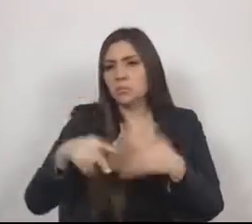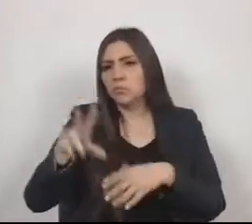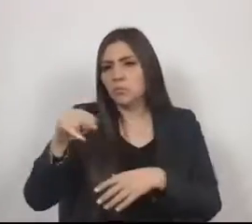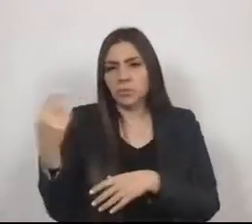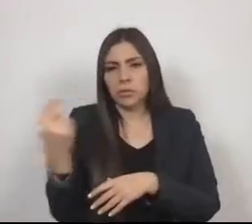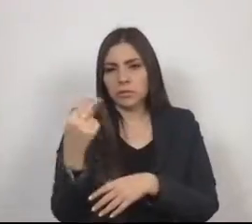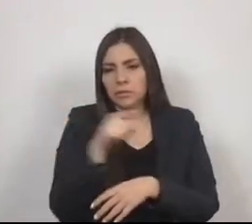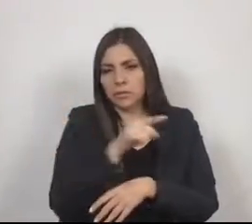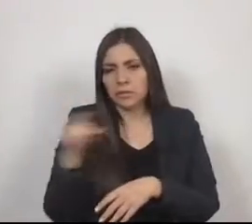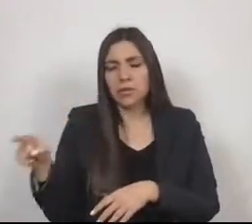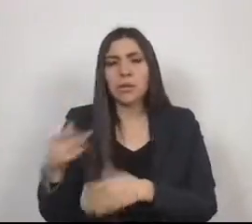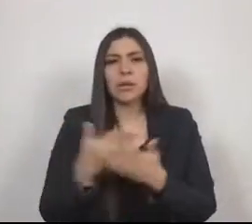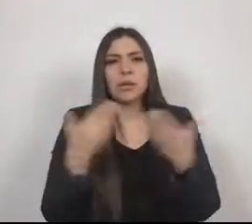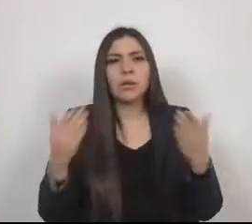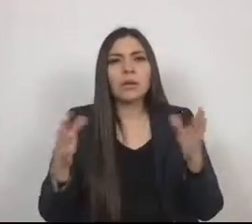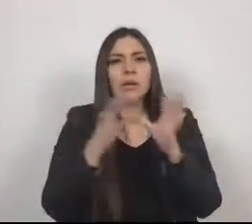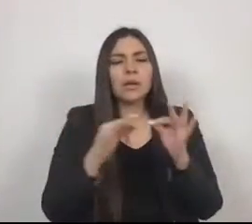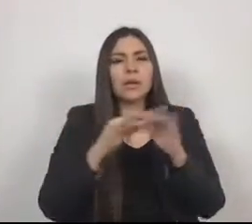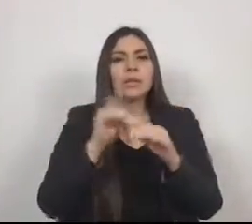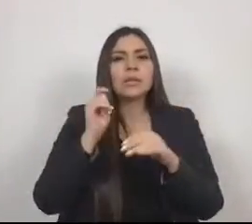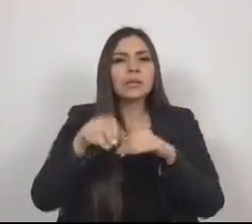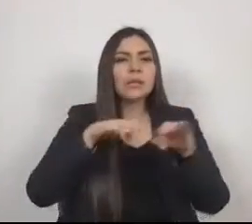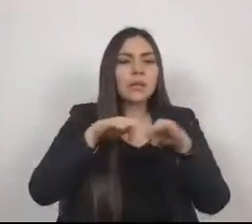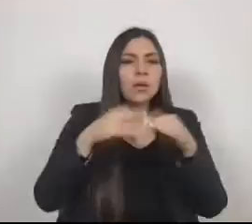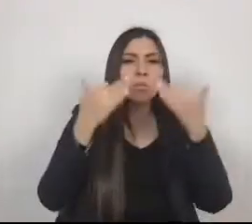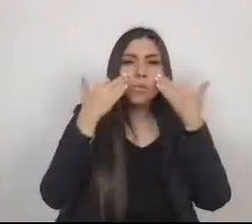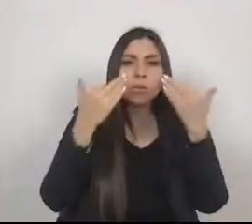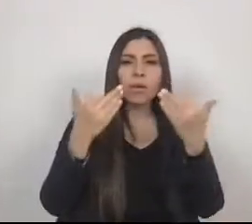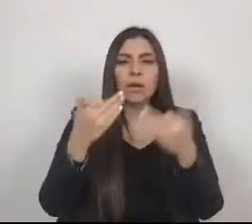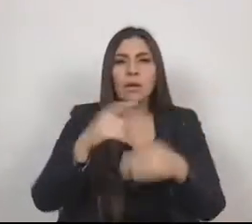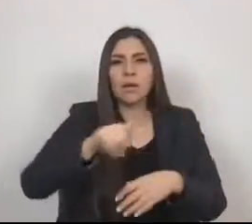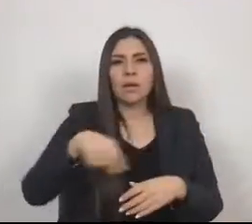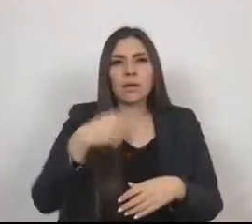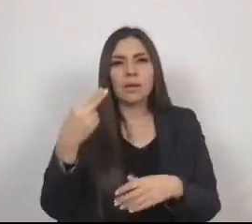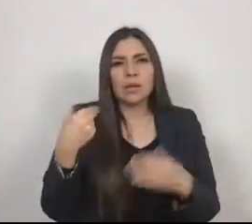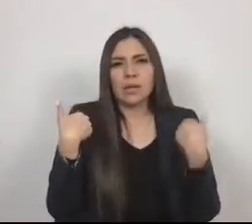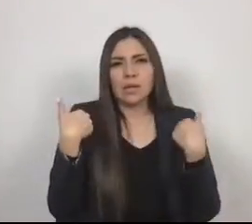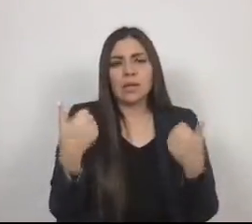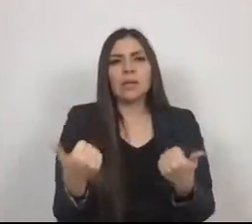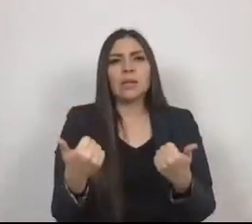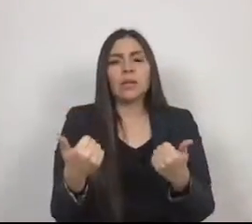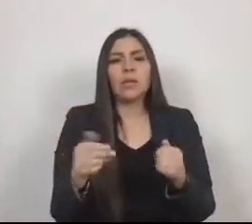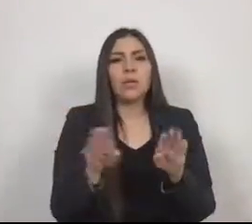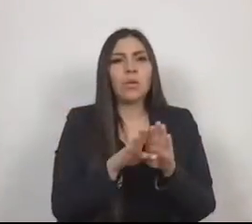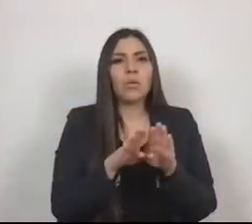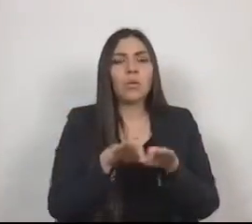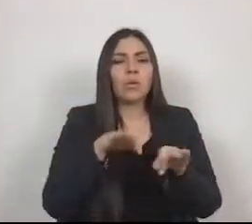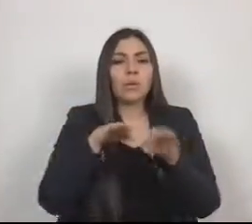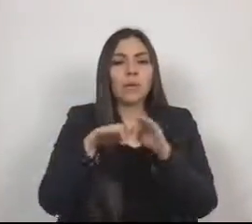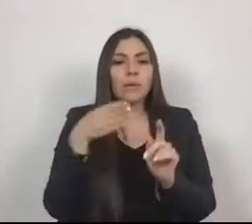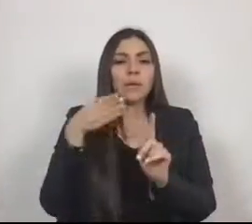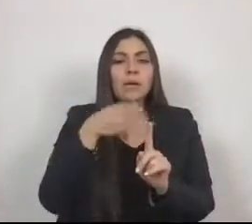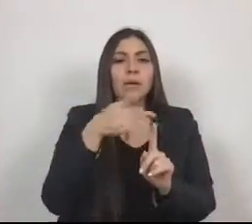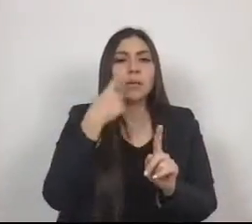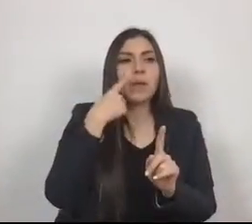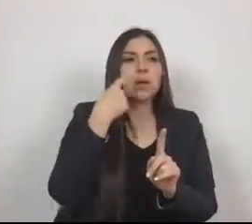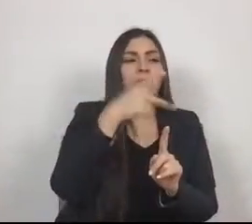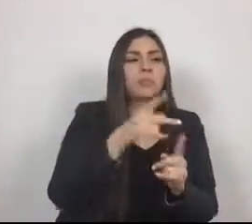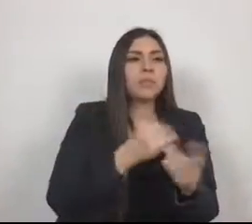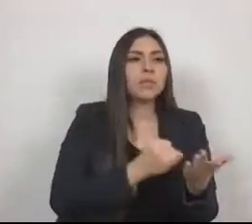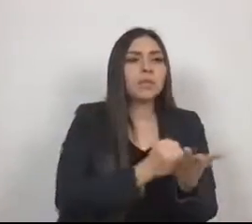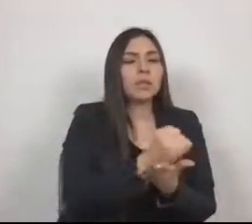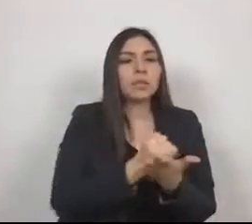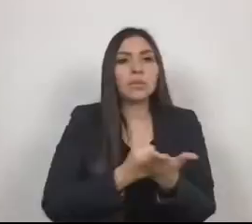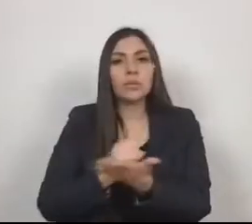y rendición de cuentas, entendido a esta como aquella acción en la que las decisiones gubernamentales